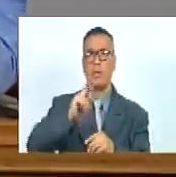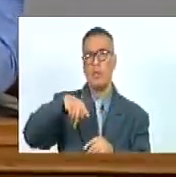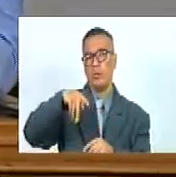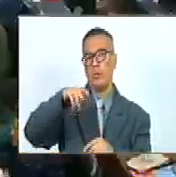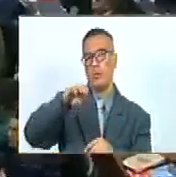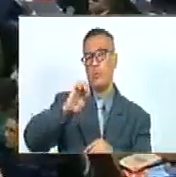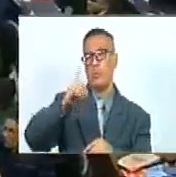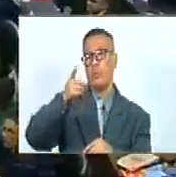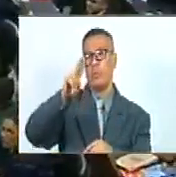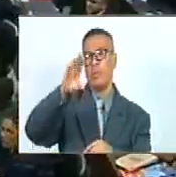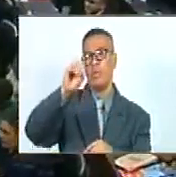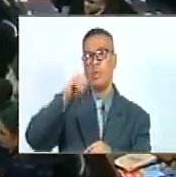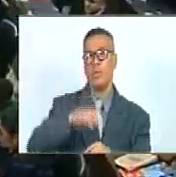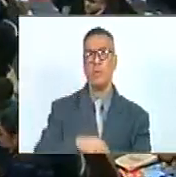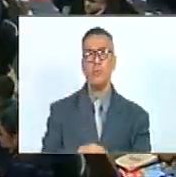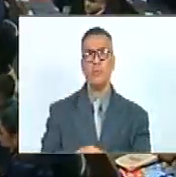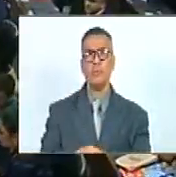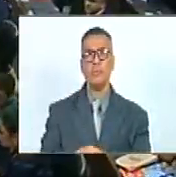Carreño